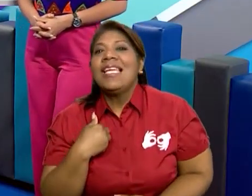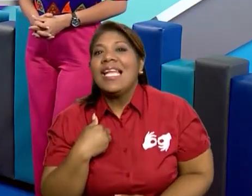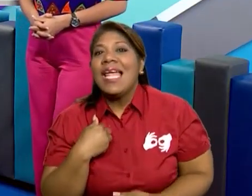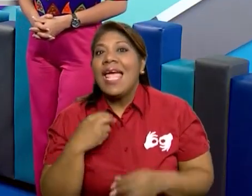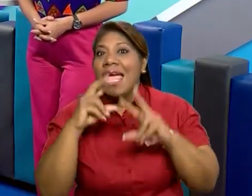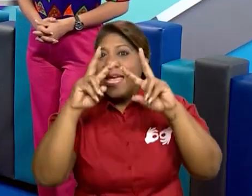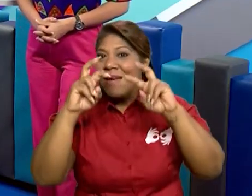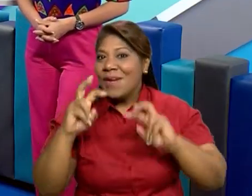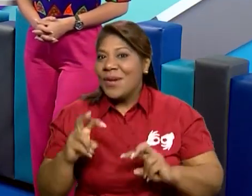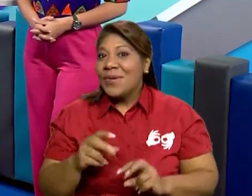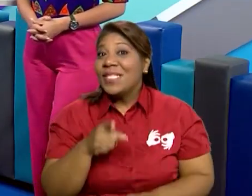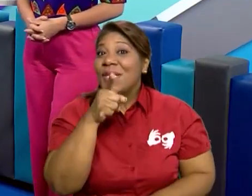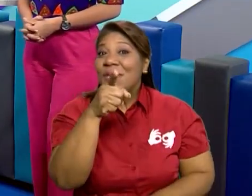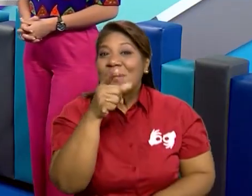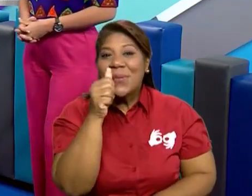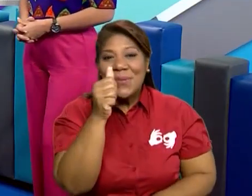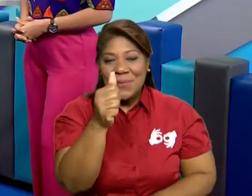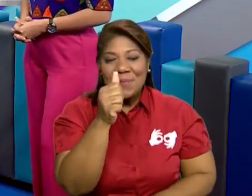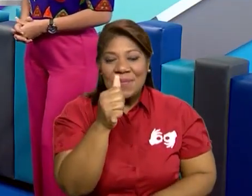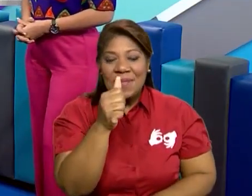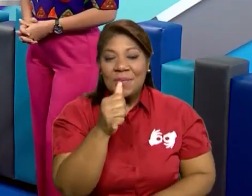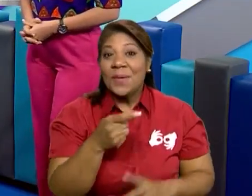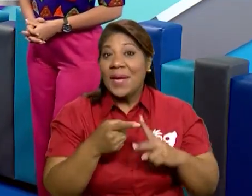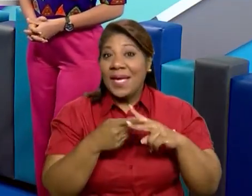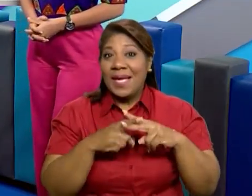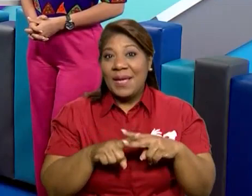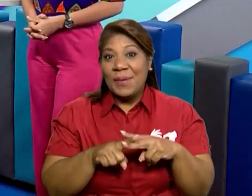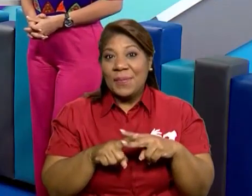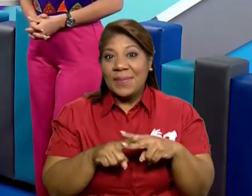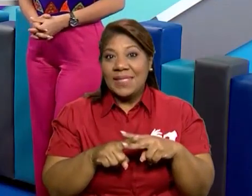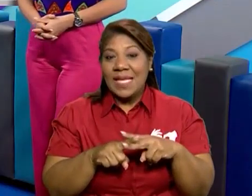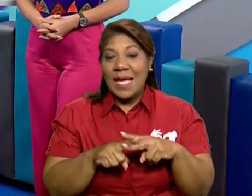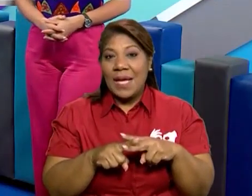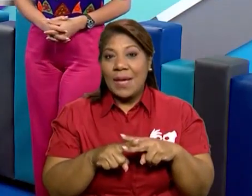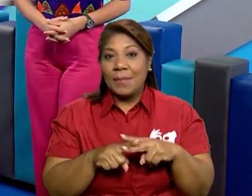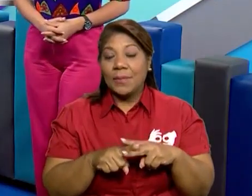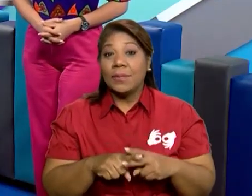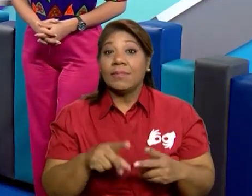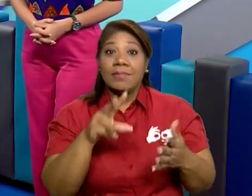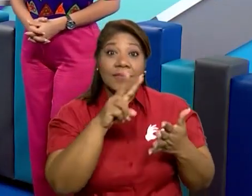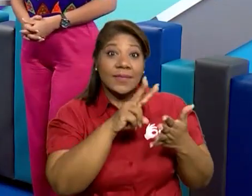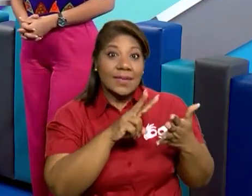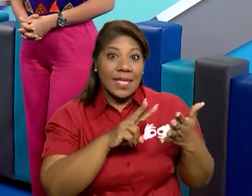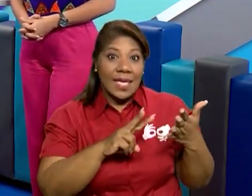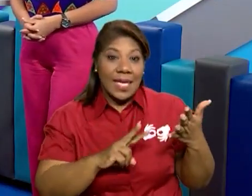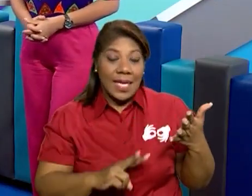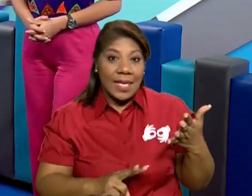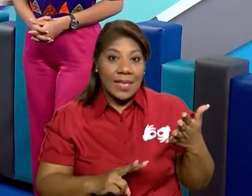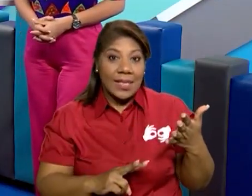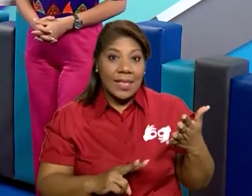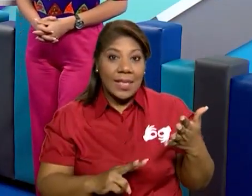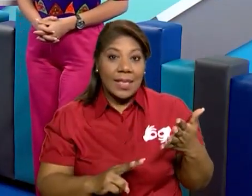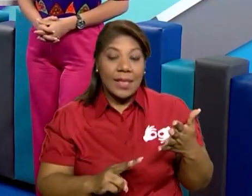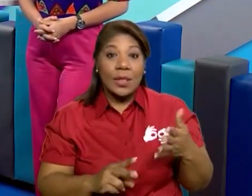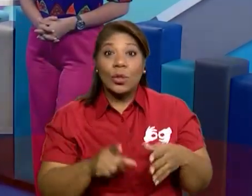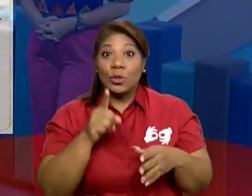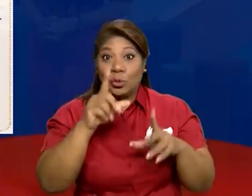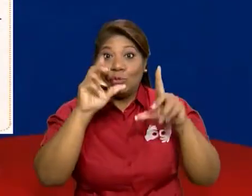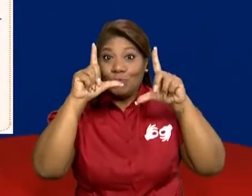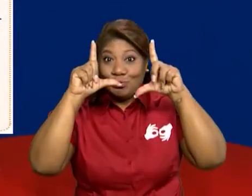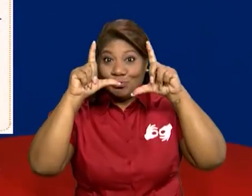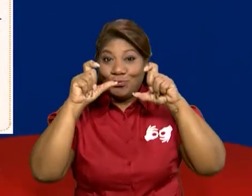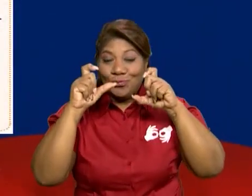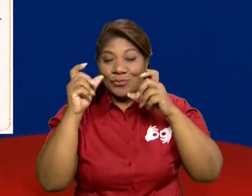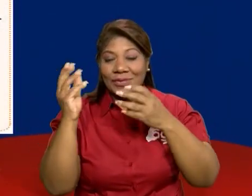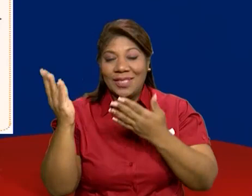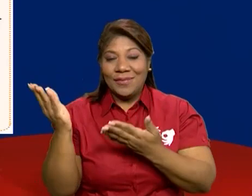hacer ustedes. Bueno, vamos a iniciar leyéndoles más o menos. Quiero que le tomes captura de pantalla